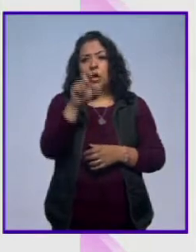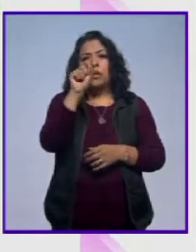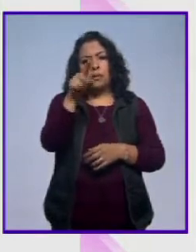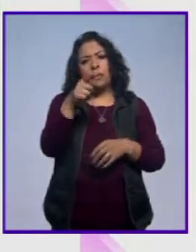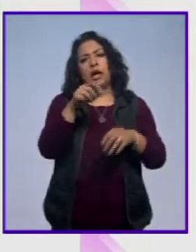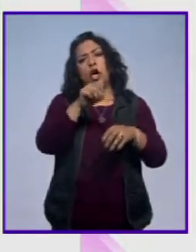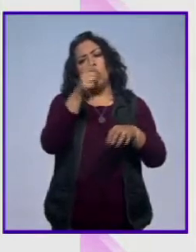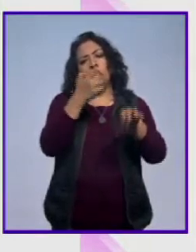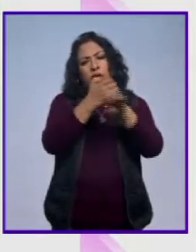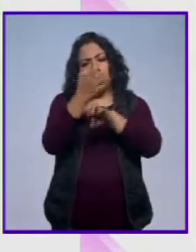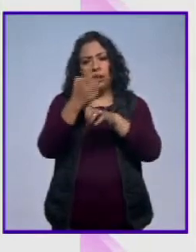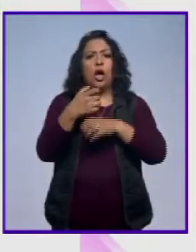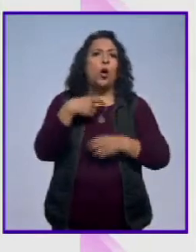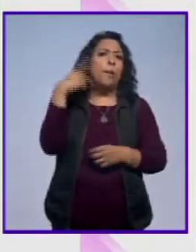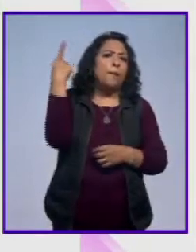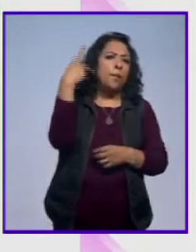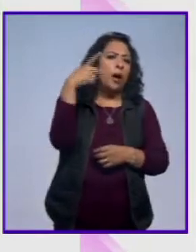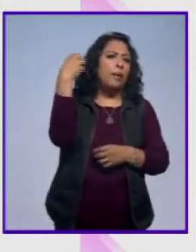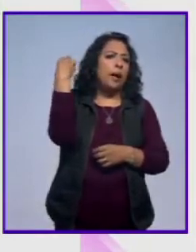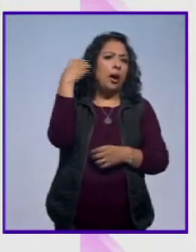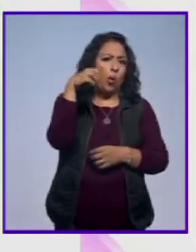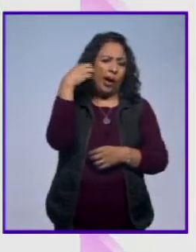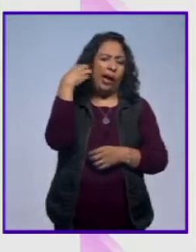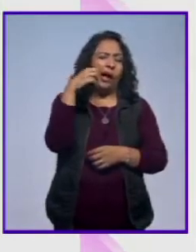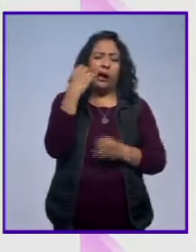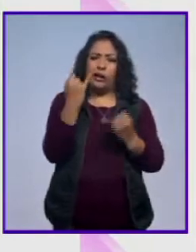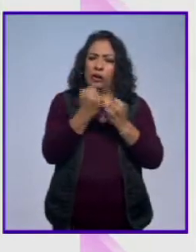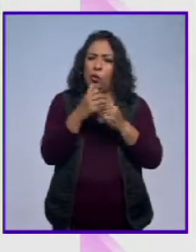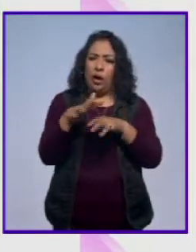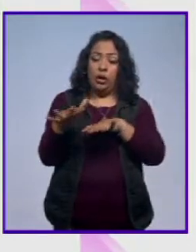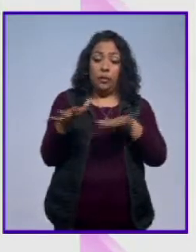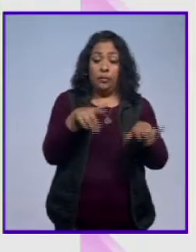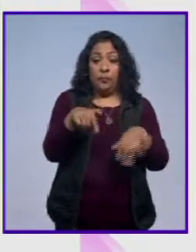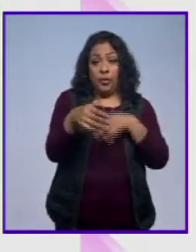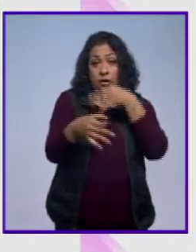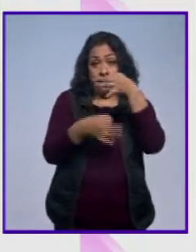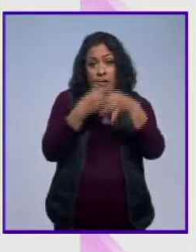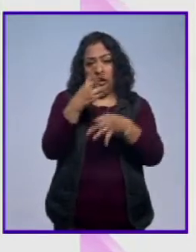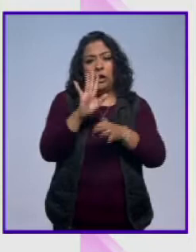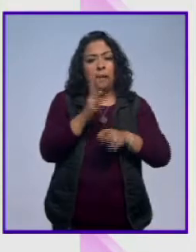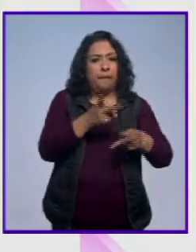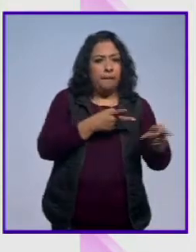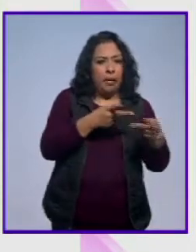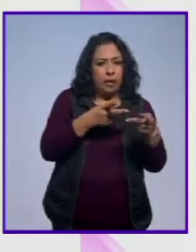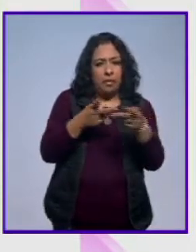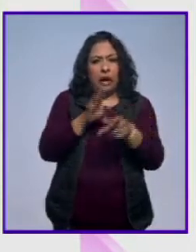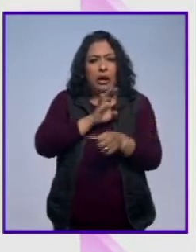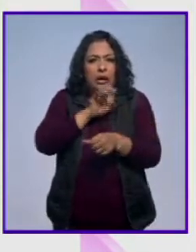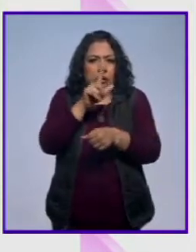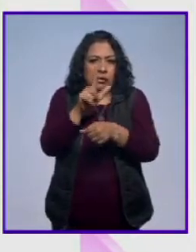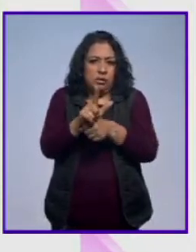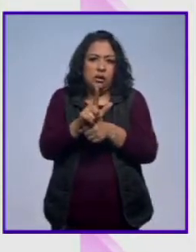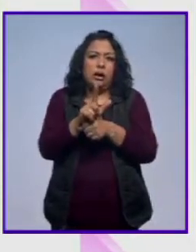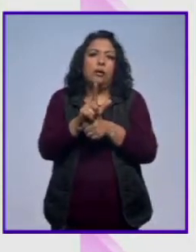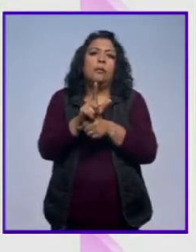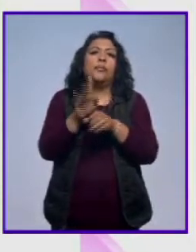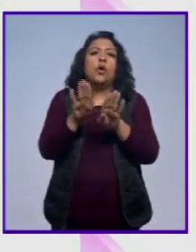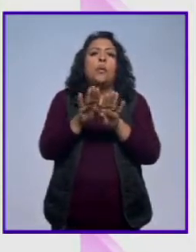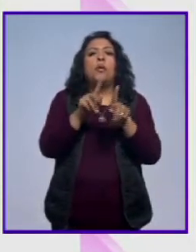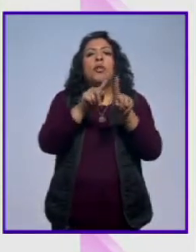estados como Puebla, como Oaxaca, que se vieron afectados. Y Noticias 22, estamos preparando un programa especial con